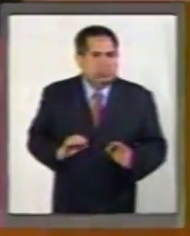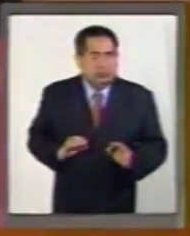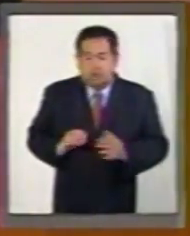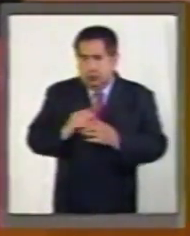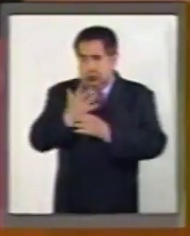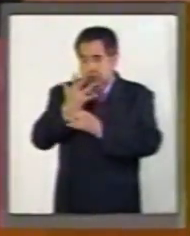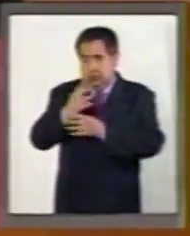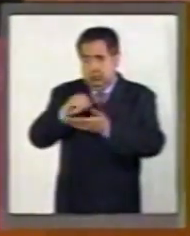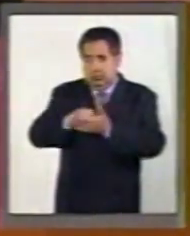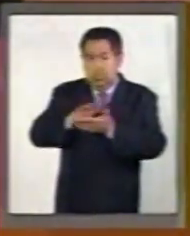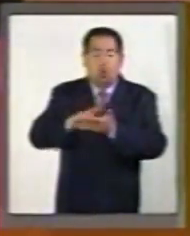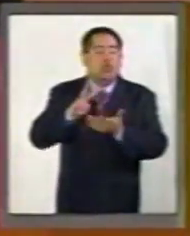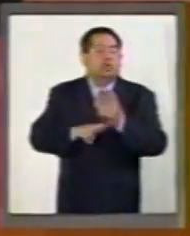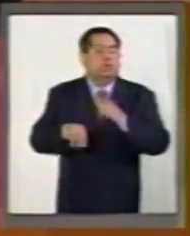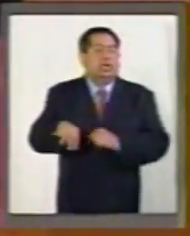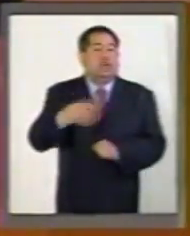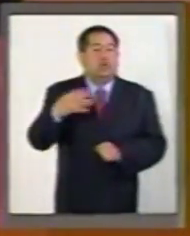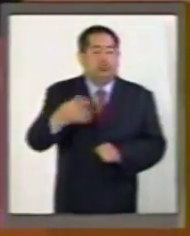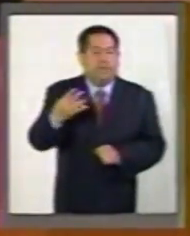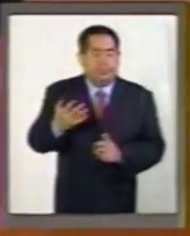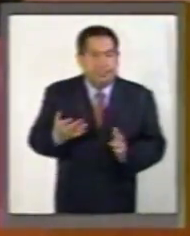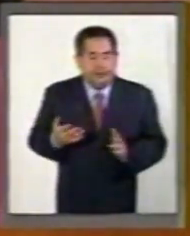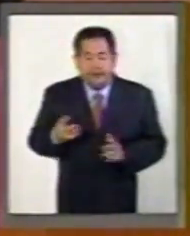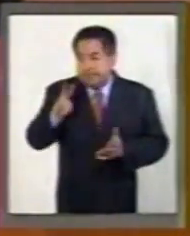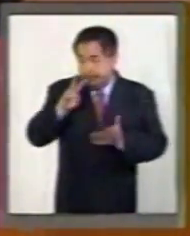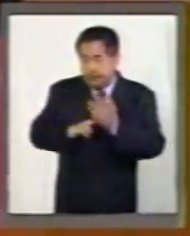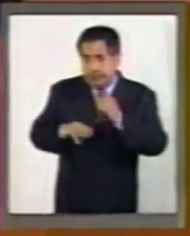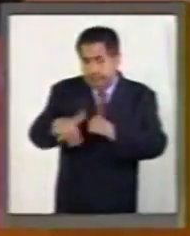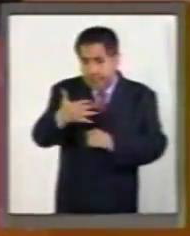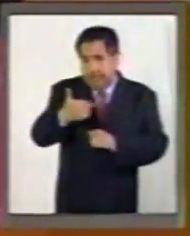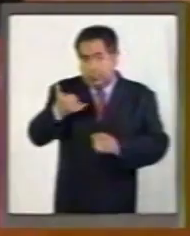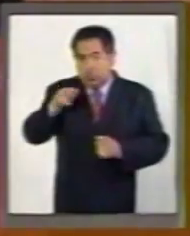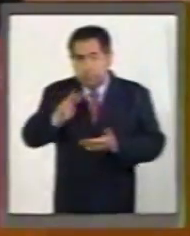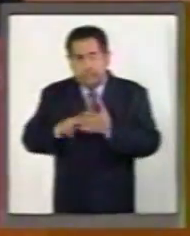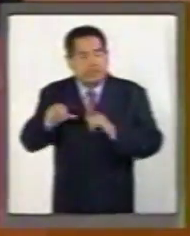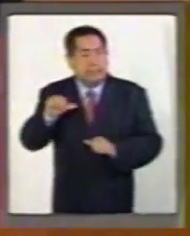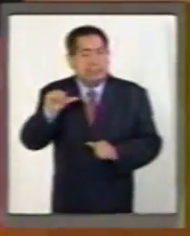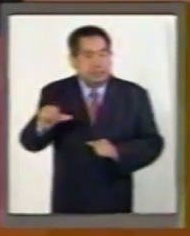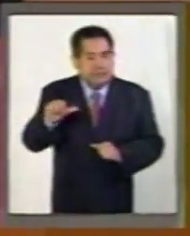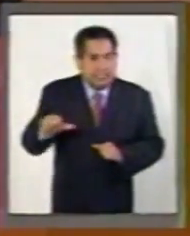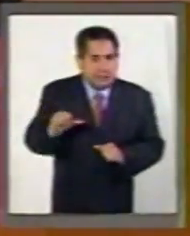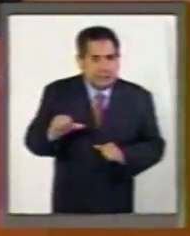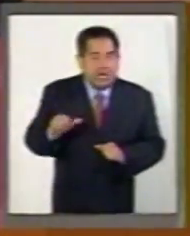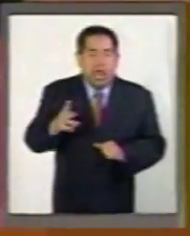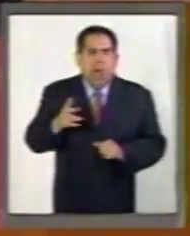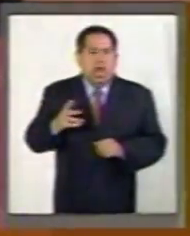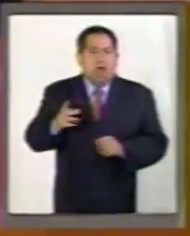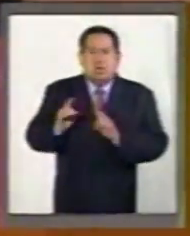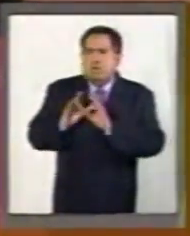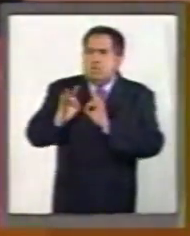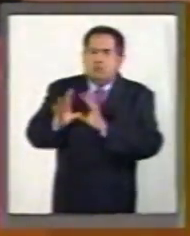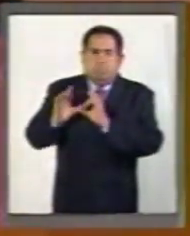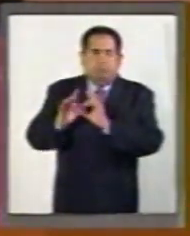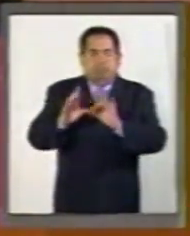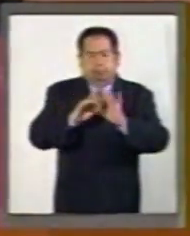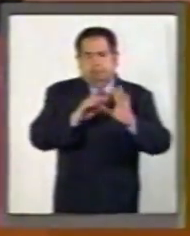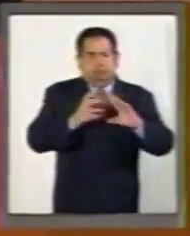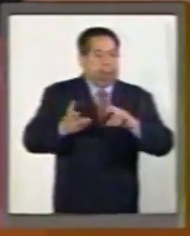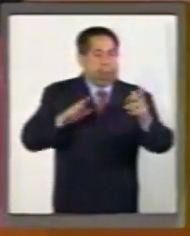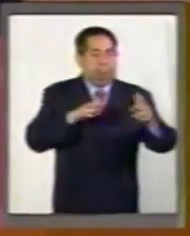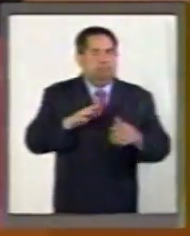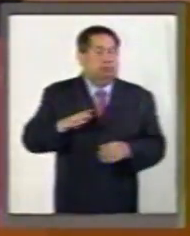datos 2014. En 2015 y 2016 han pasado cosas muy graves,